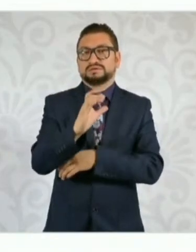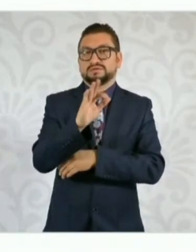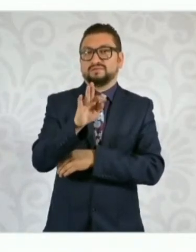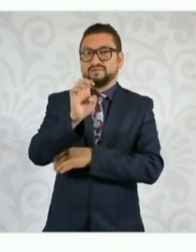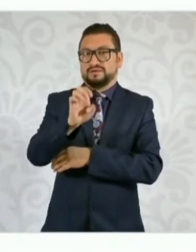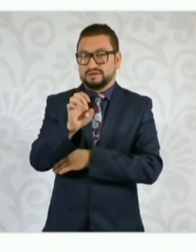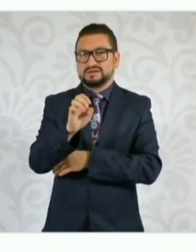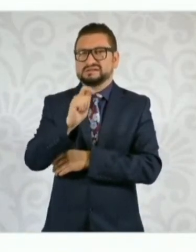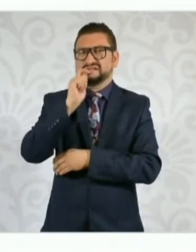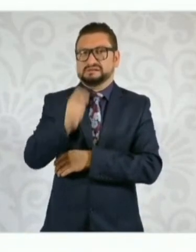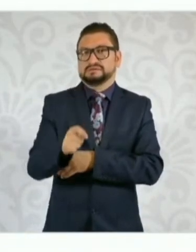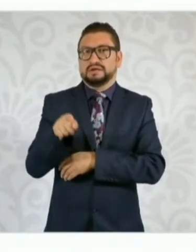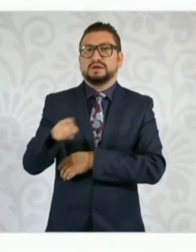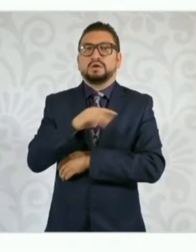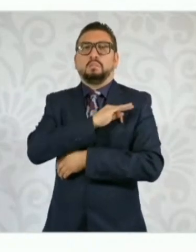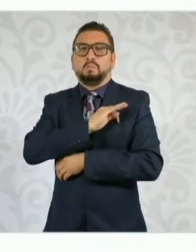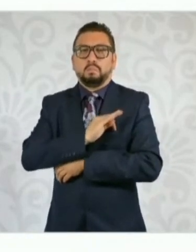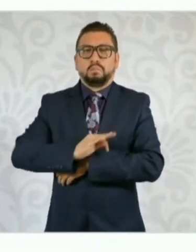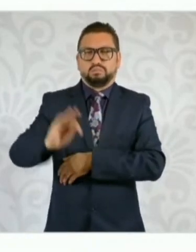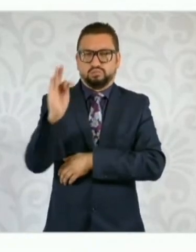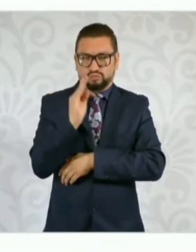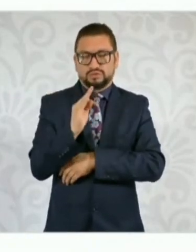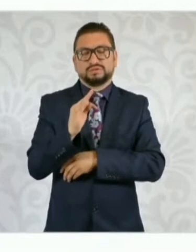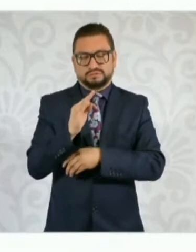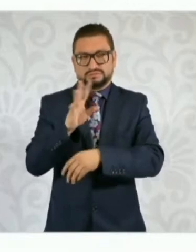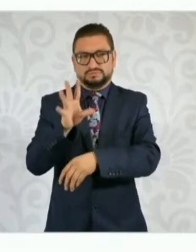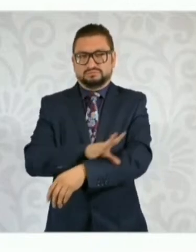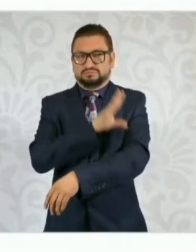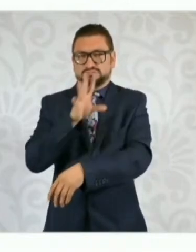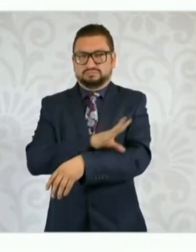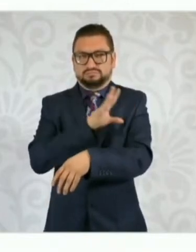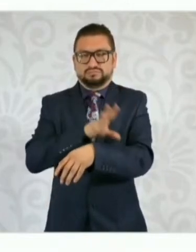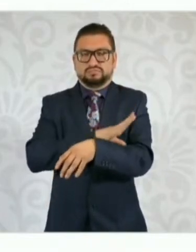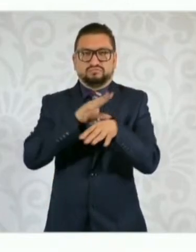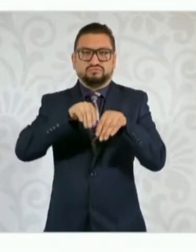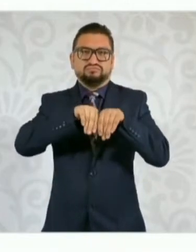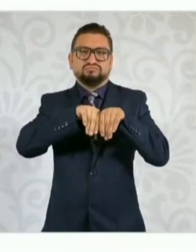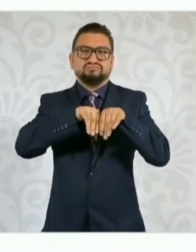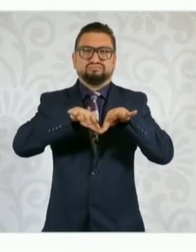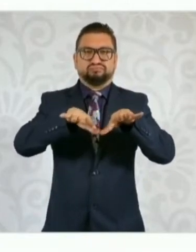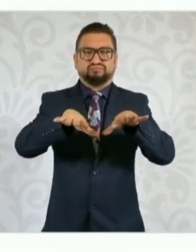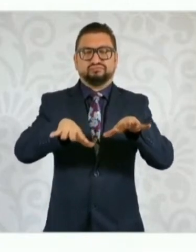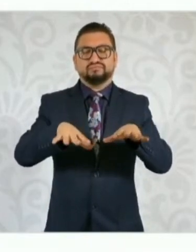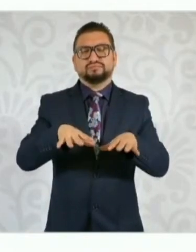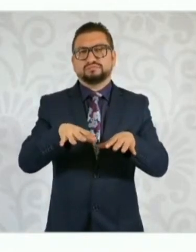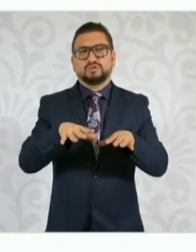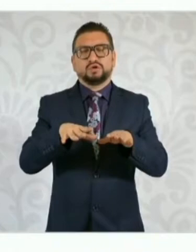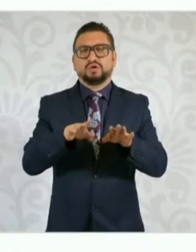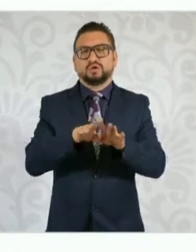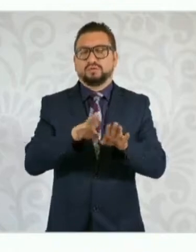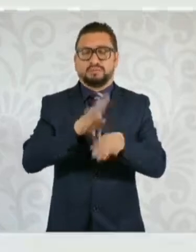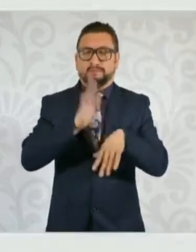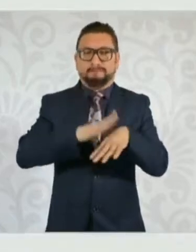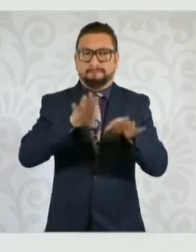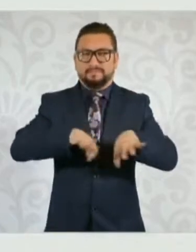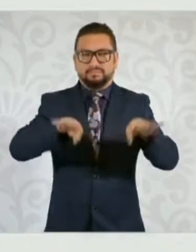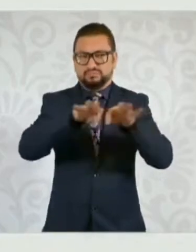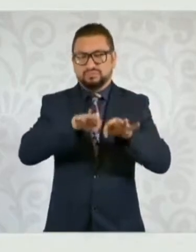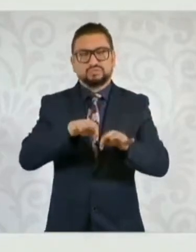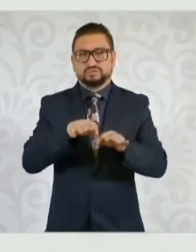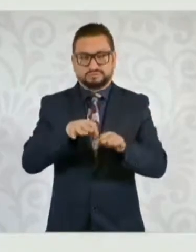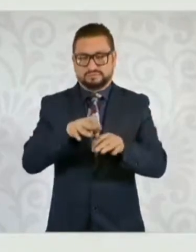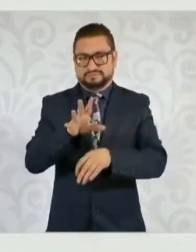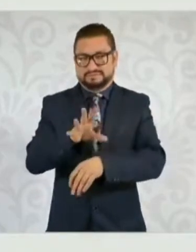poder despachar de manera, primeramente, la